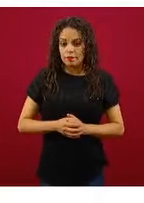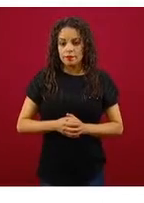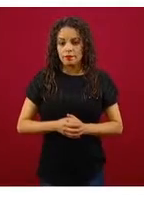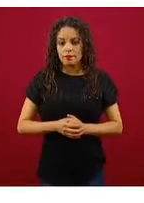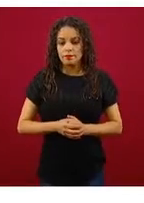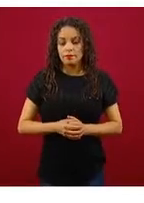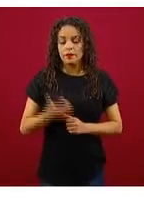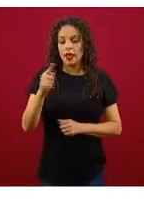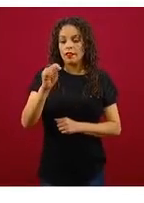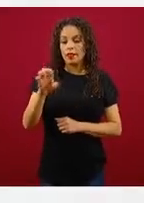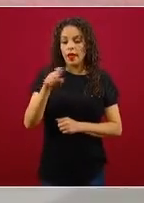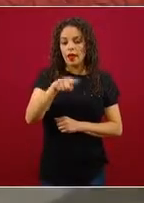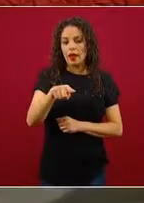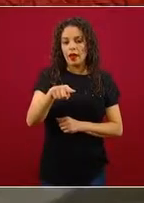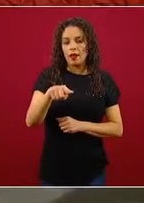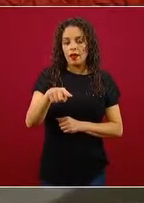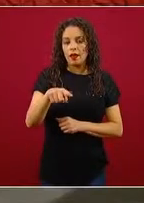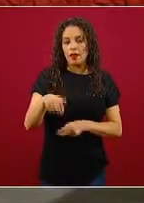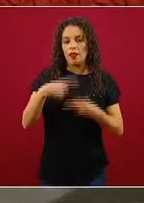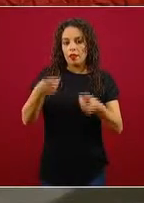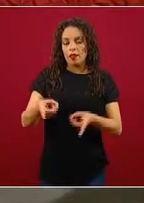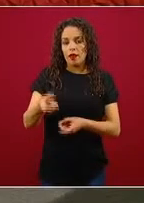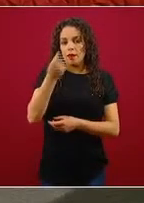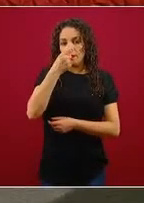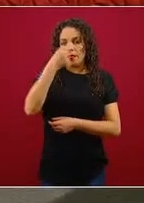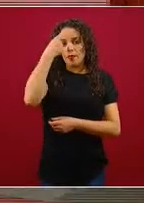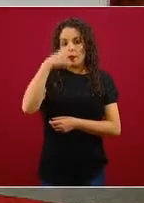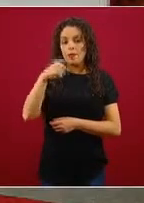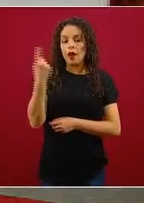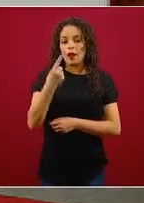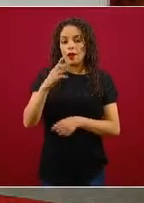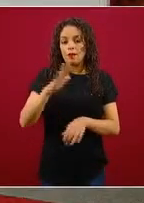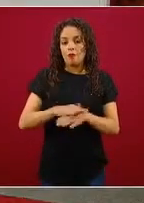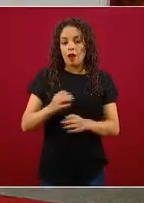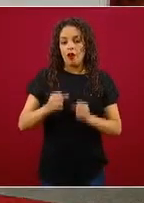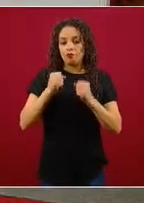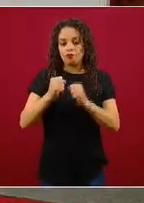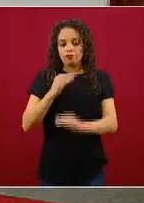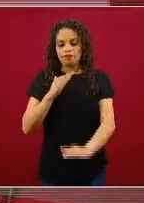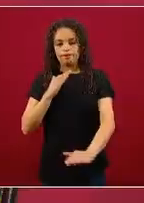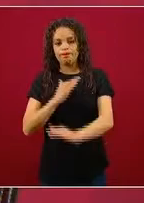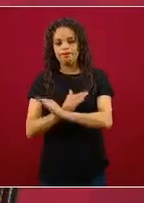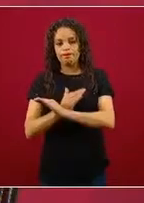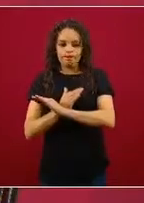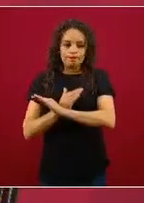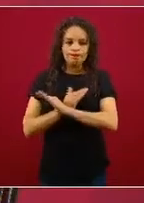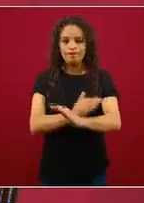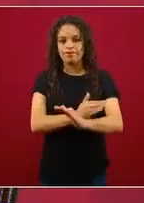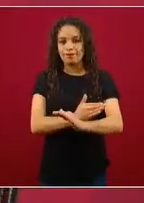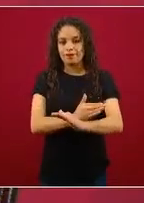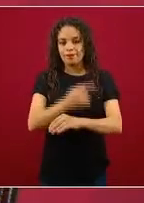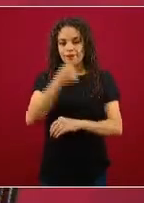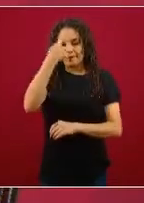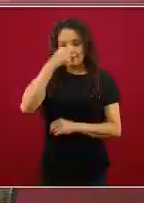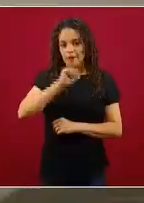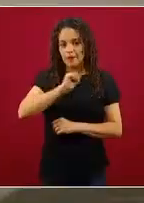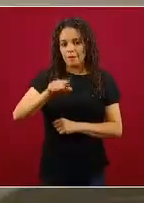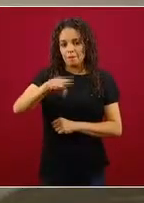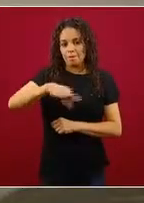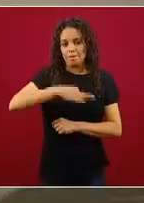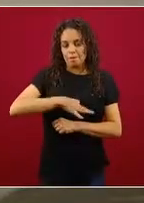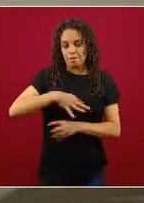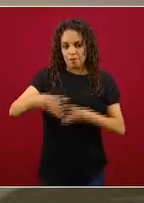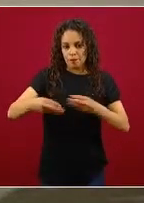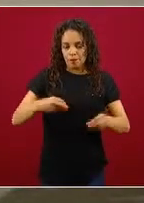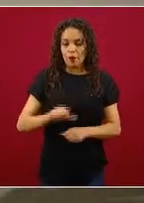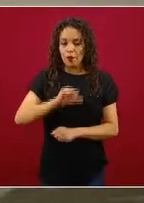medicinal para fortalecer la capacidad inmunitaria. Entonces, esta ya al final, la